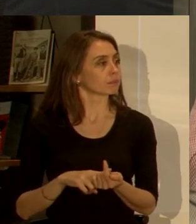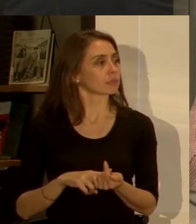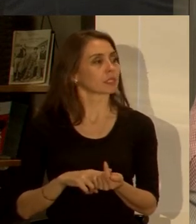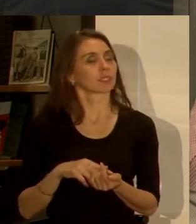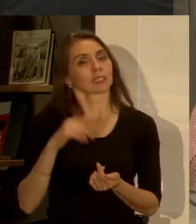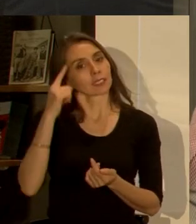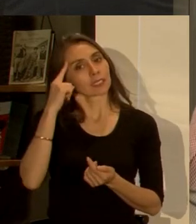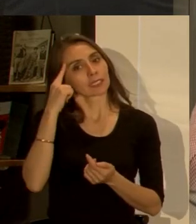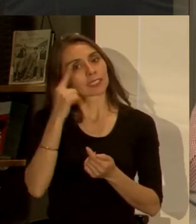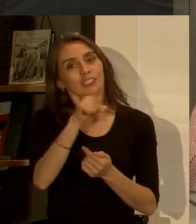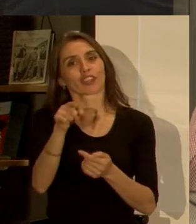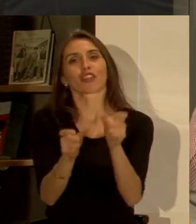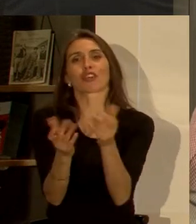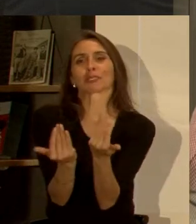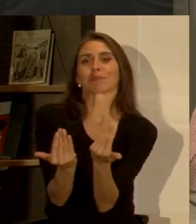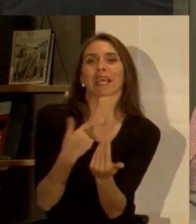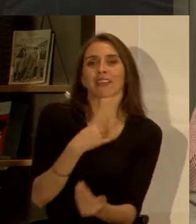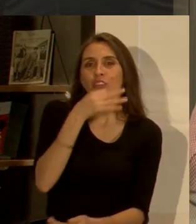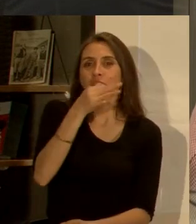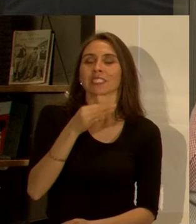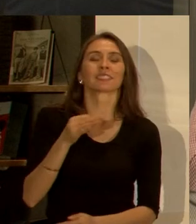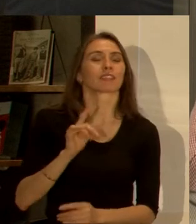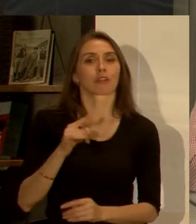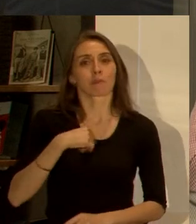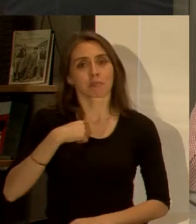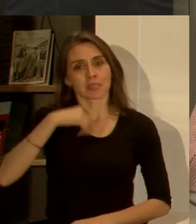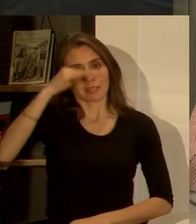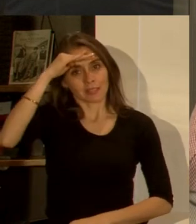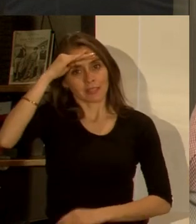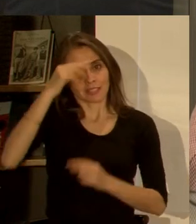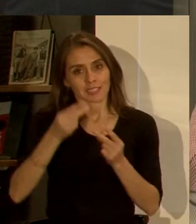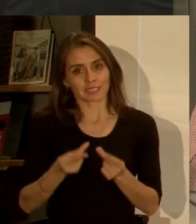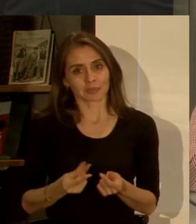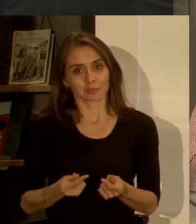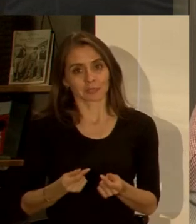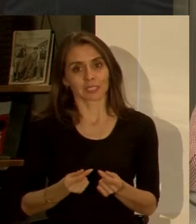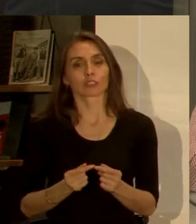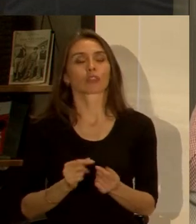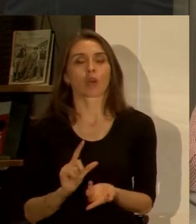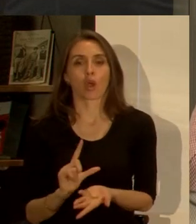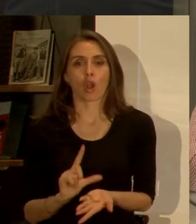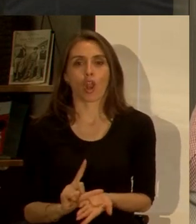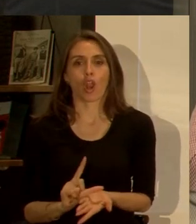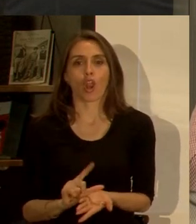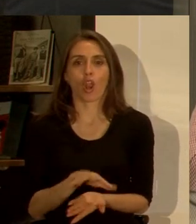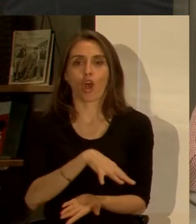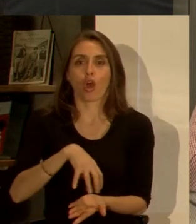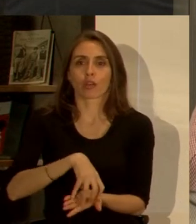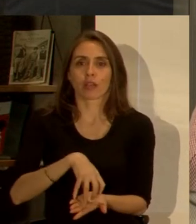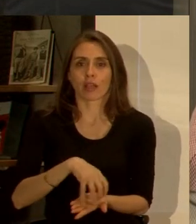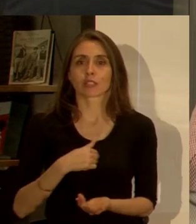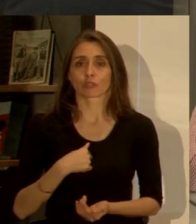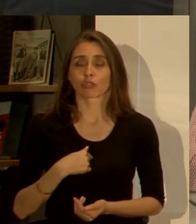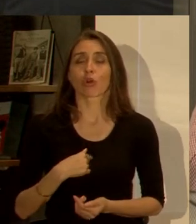expectativa de lo que yo pueda decir, porque la verdad es que mi expertise viene desde el ámbito de lo local. Yo pertenezco a una ONG, que es Plan